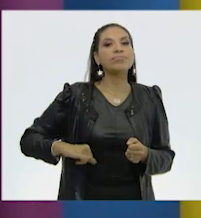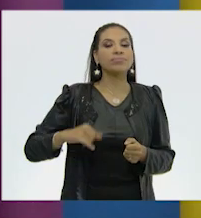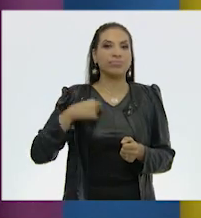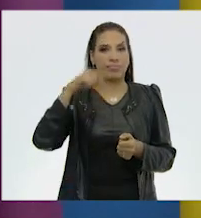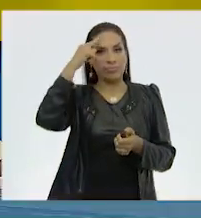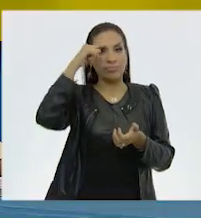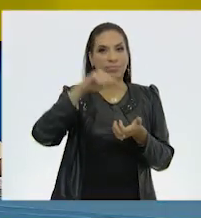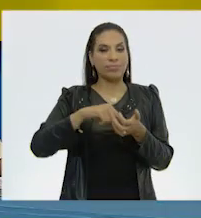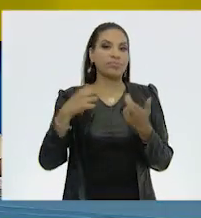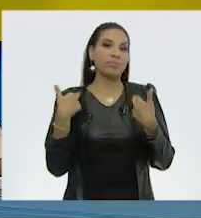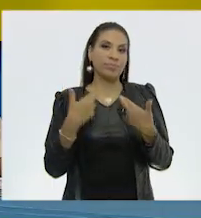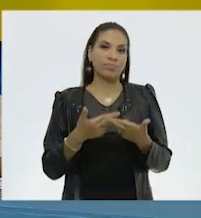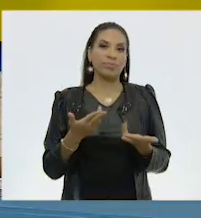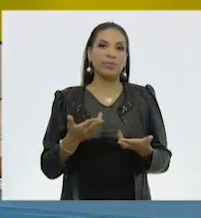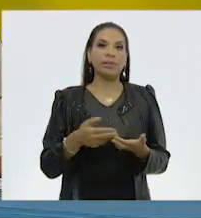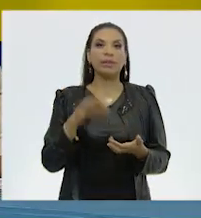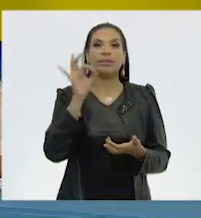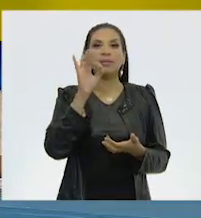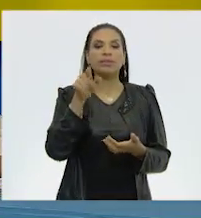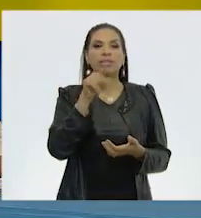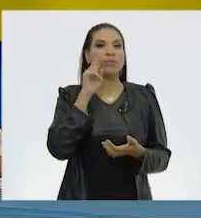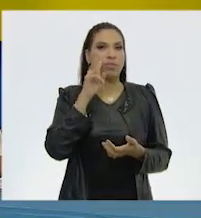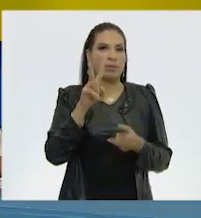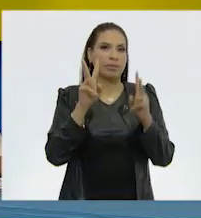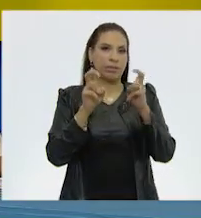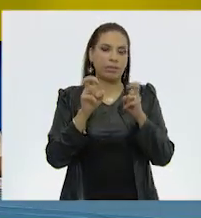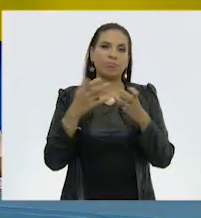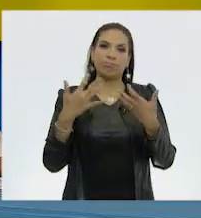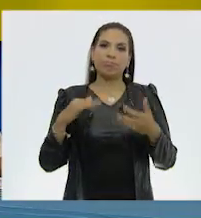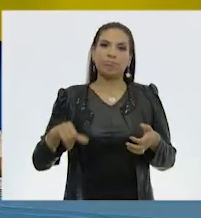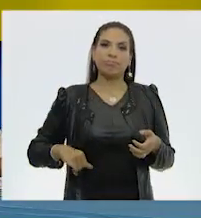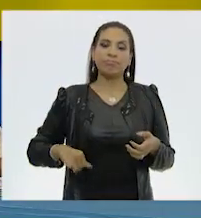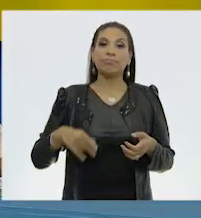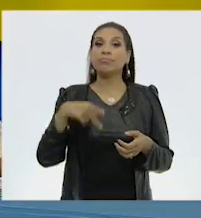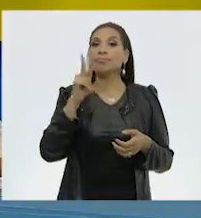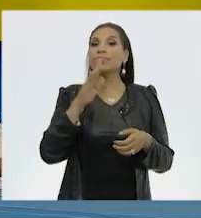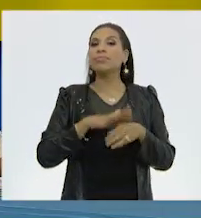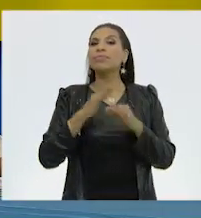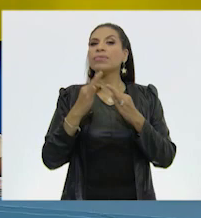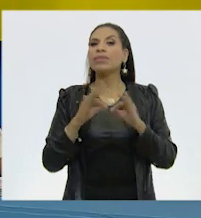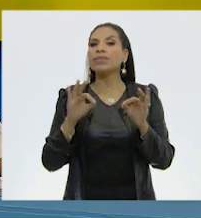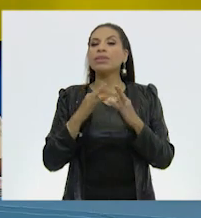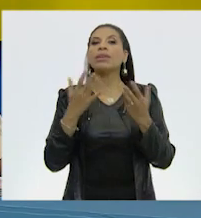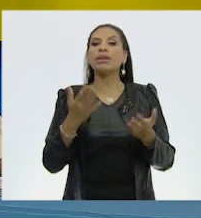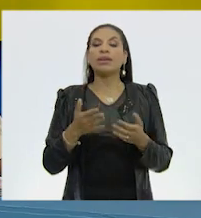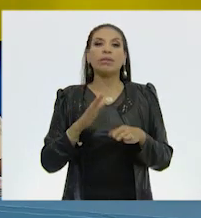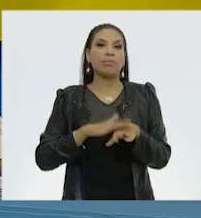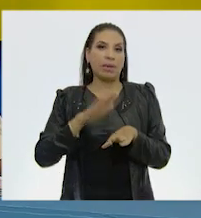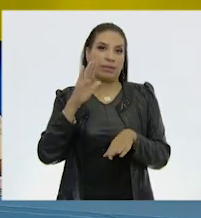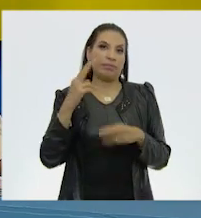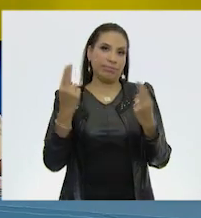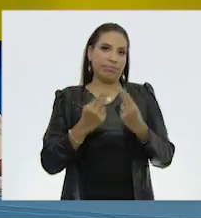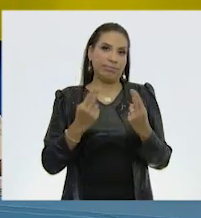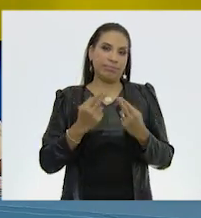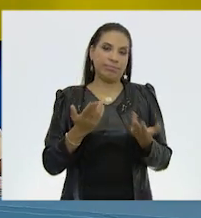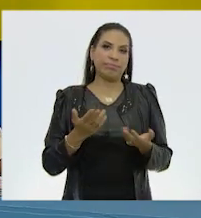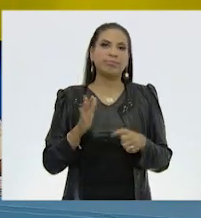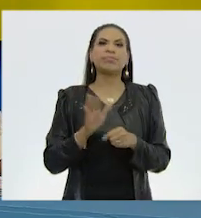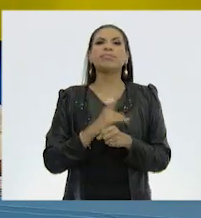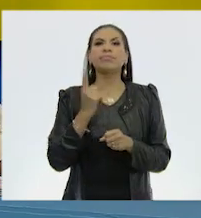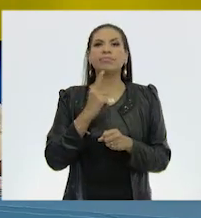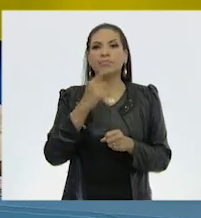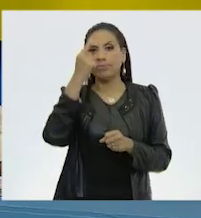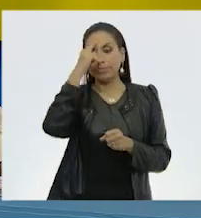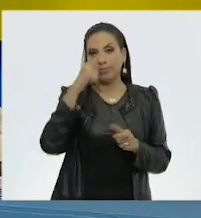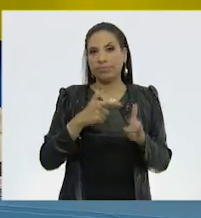creí, profesor. Es que, sin duda, este es un tema muy interesante, pero sobre todo es muy necesario. ¿Por qué?